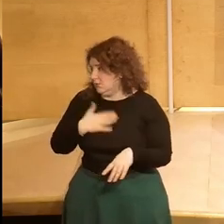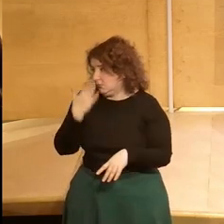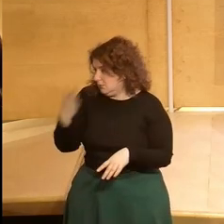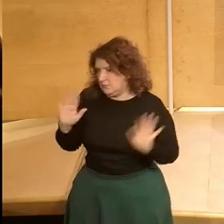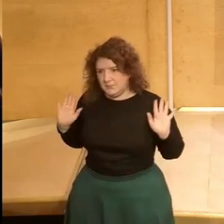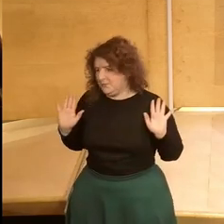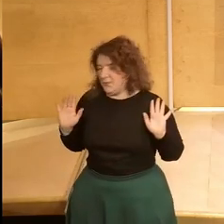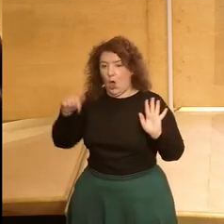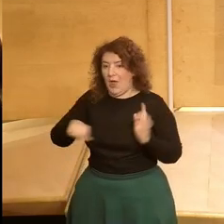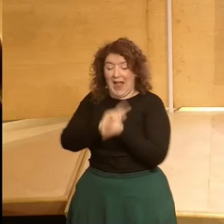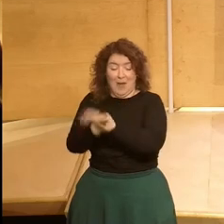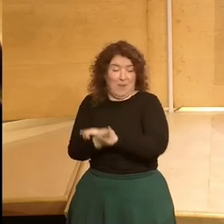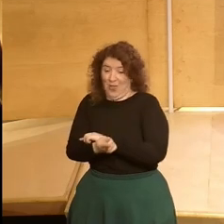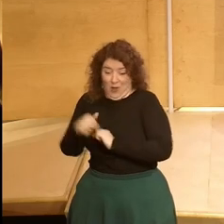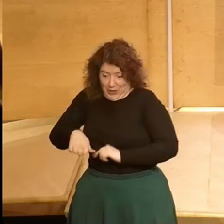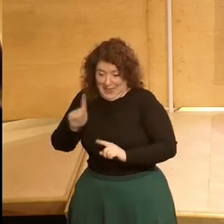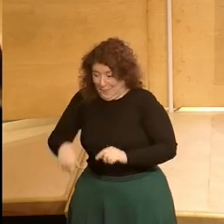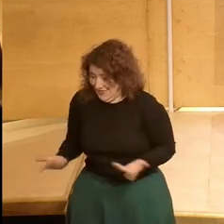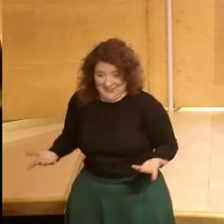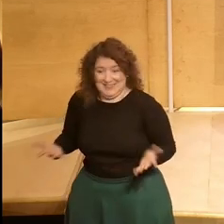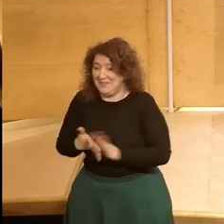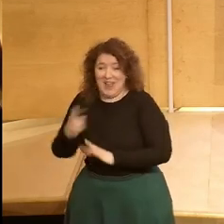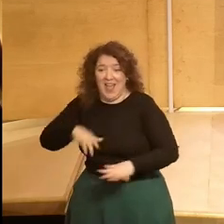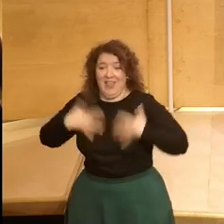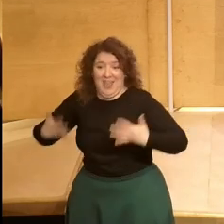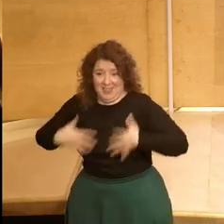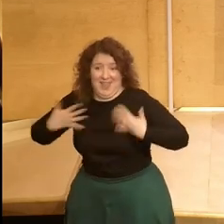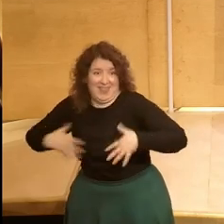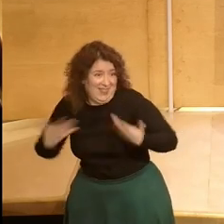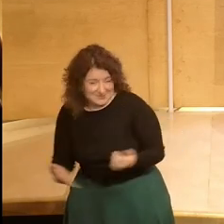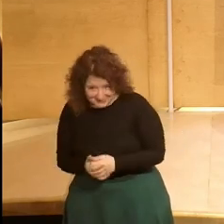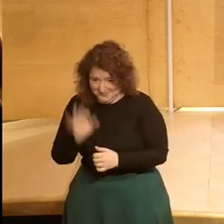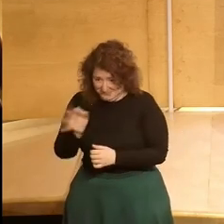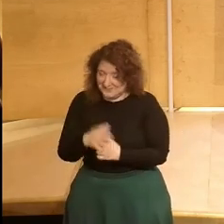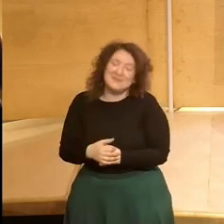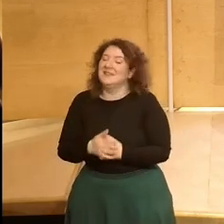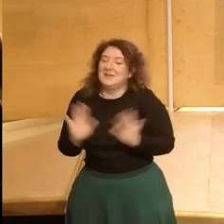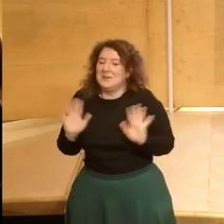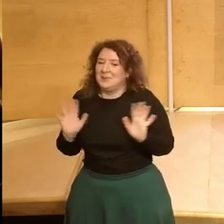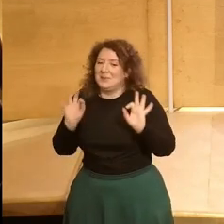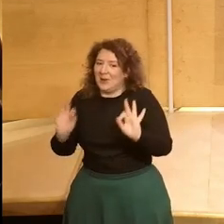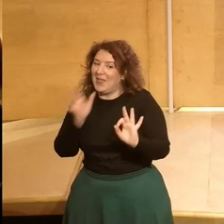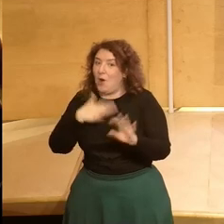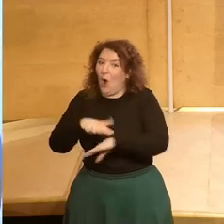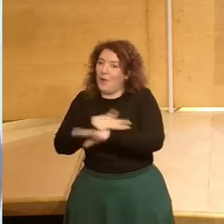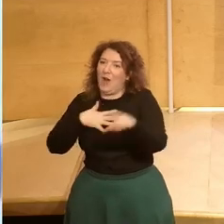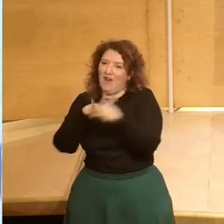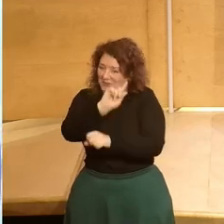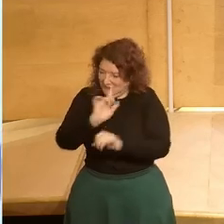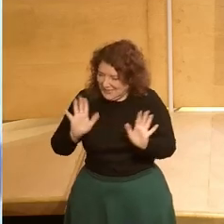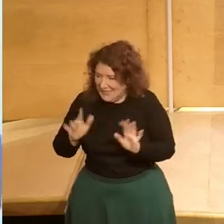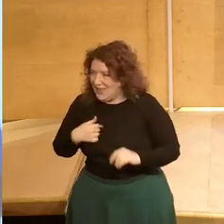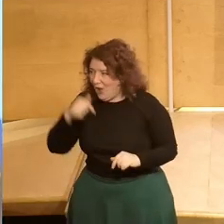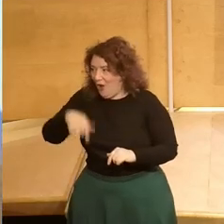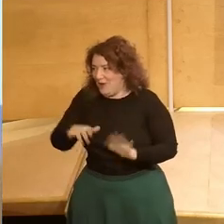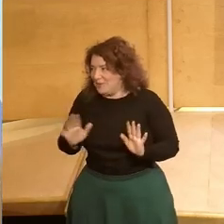de 8 hoy ha vuelto a cambiar todo es decir aquí vivimos en un sobresalto continuo pero esto de momento no ha llegado al gobierno lo que había